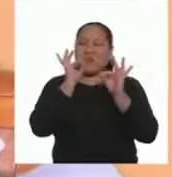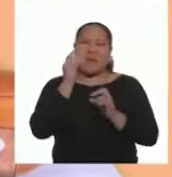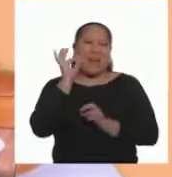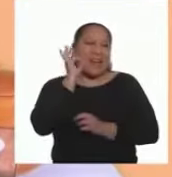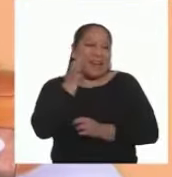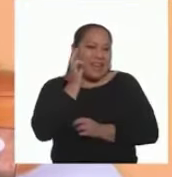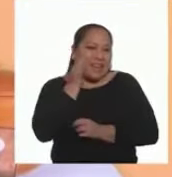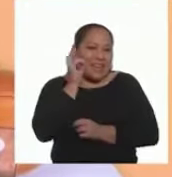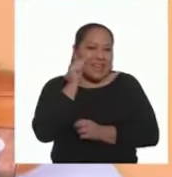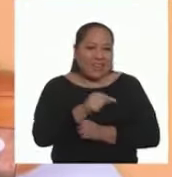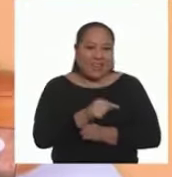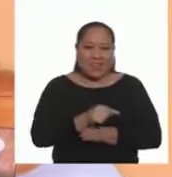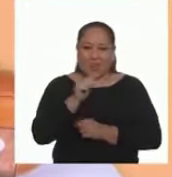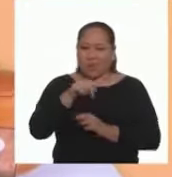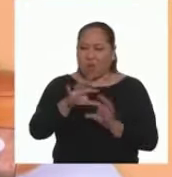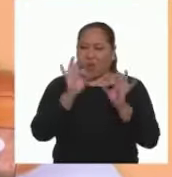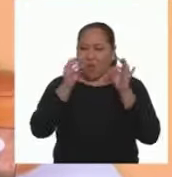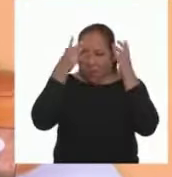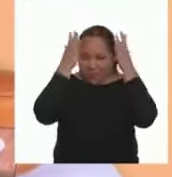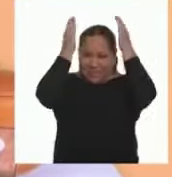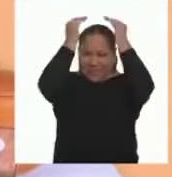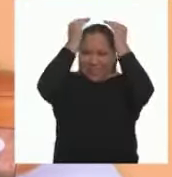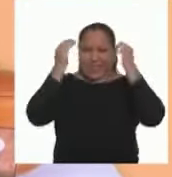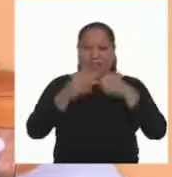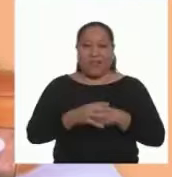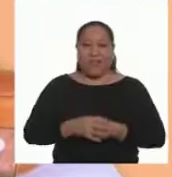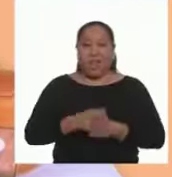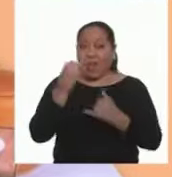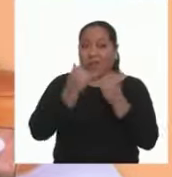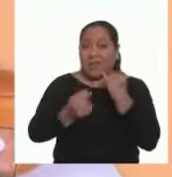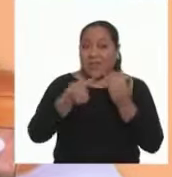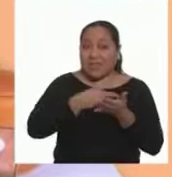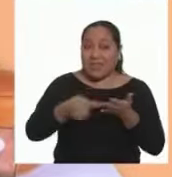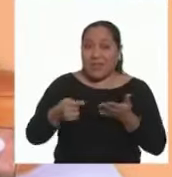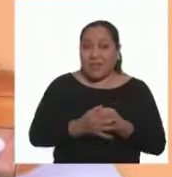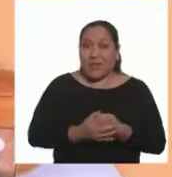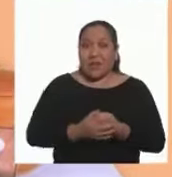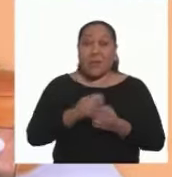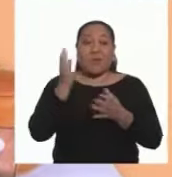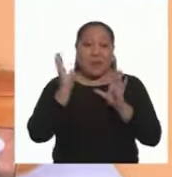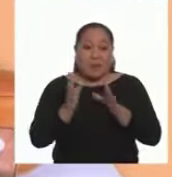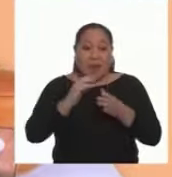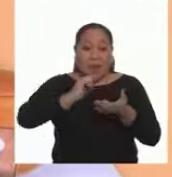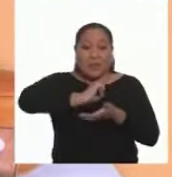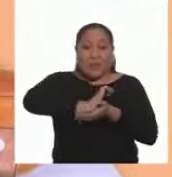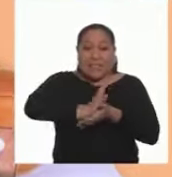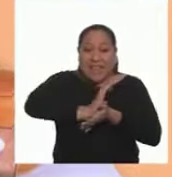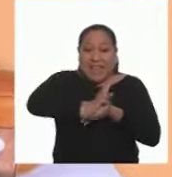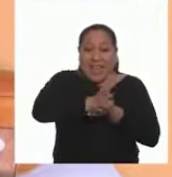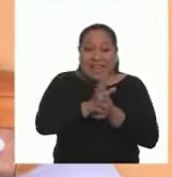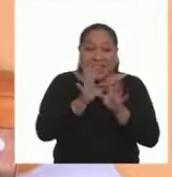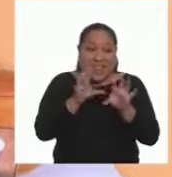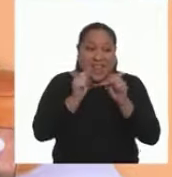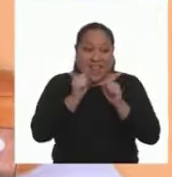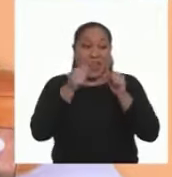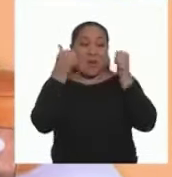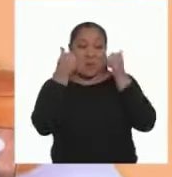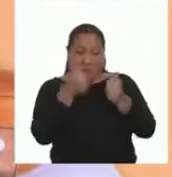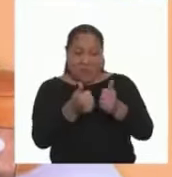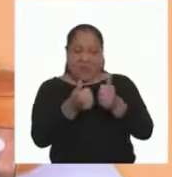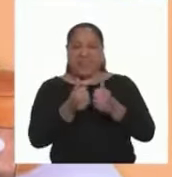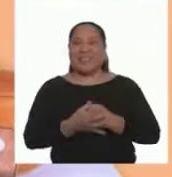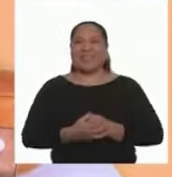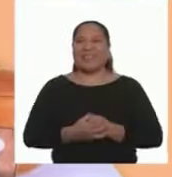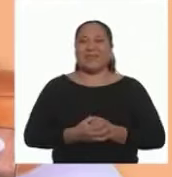arroz El leche Te quedó Delicioso Eres todo un chef El fin de semana Preparamos Queso helado Te parece